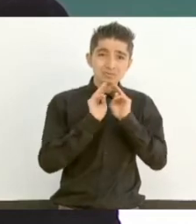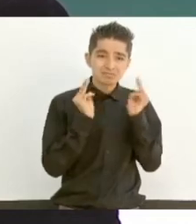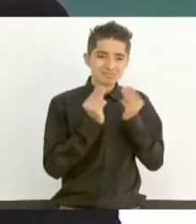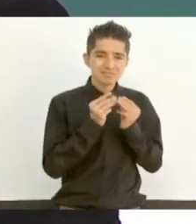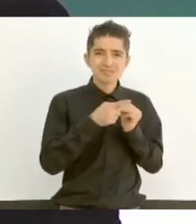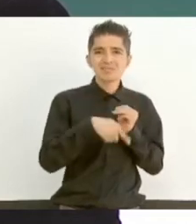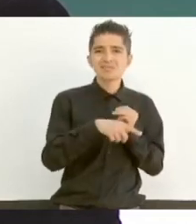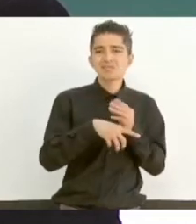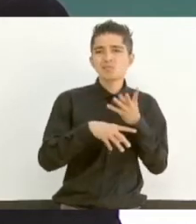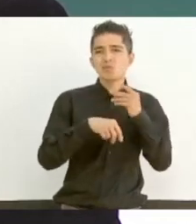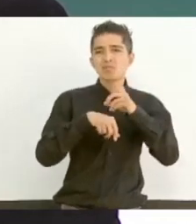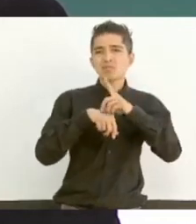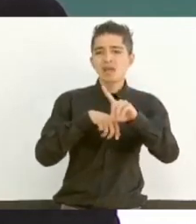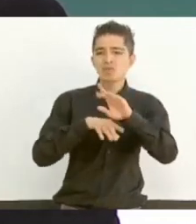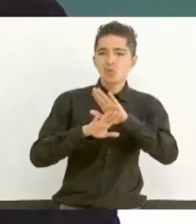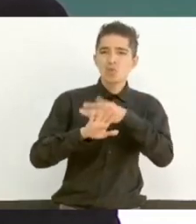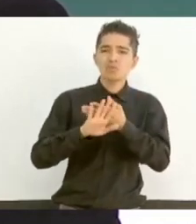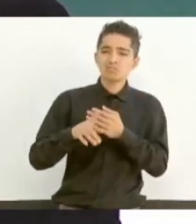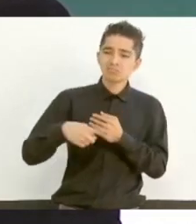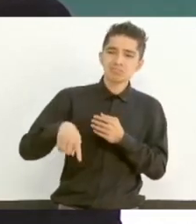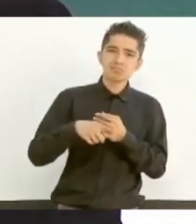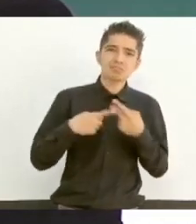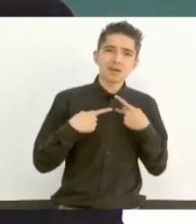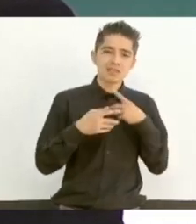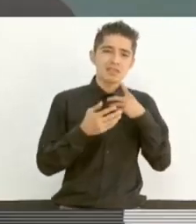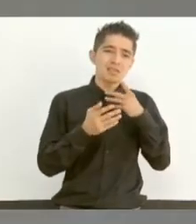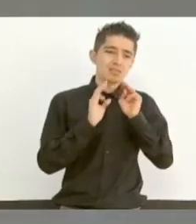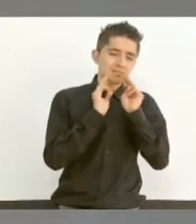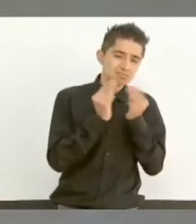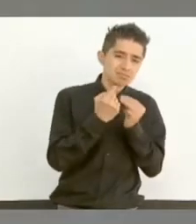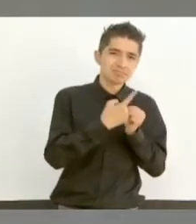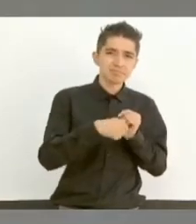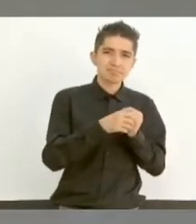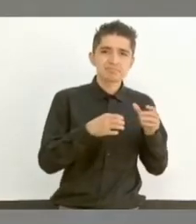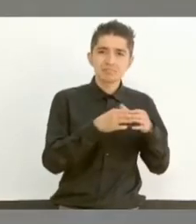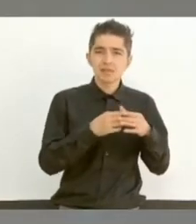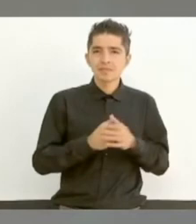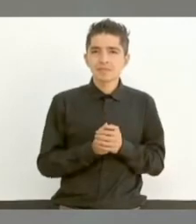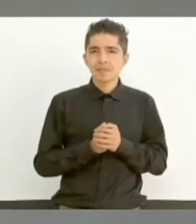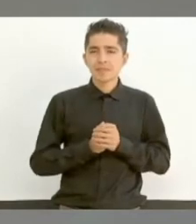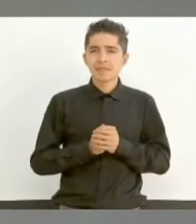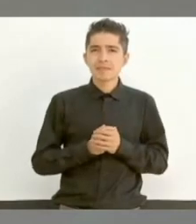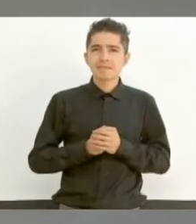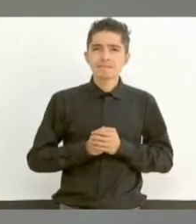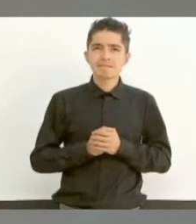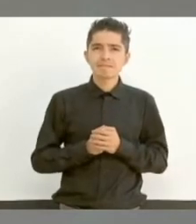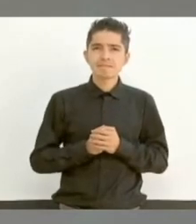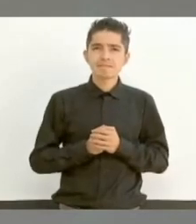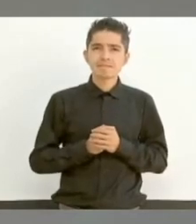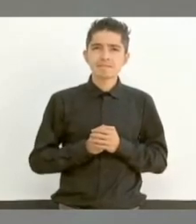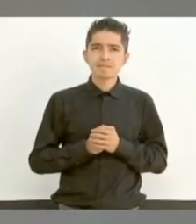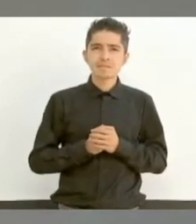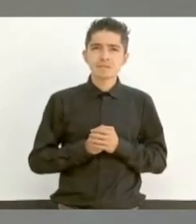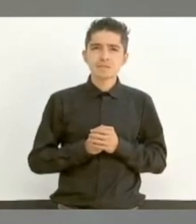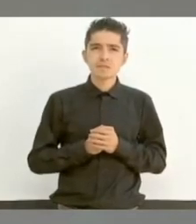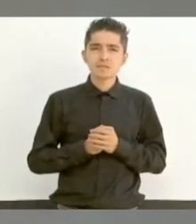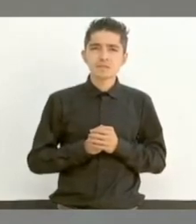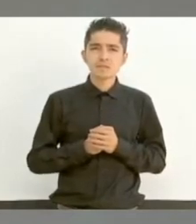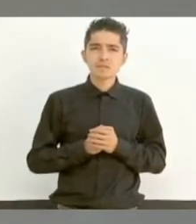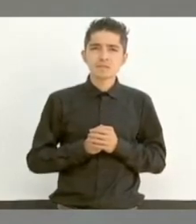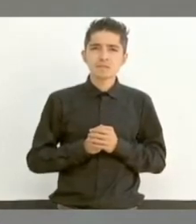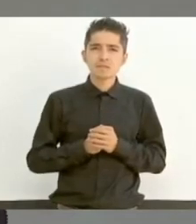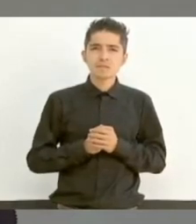organizada. Y es la que produce